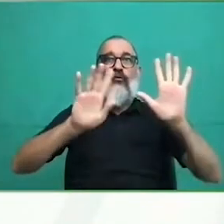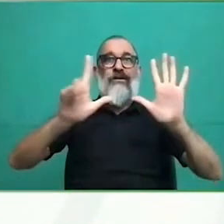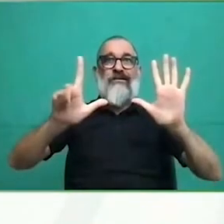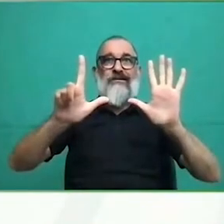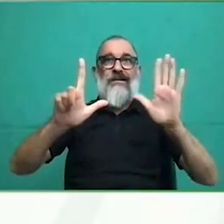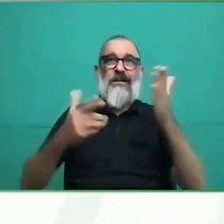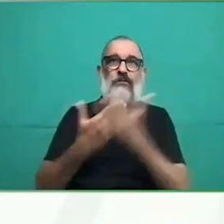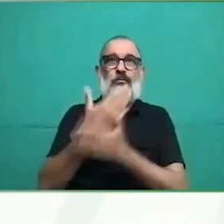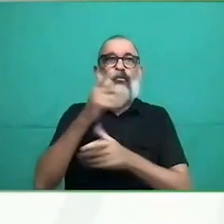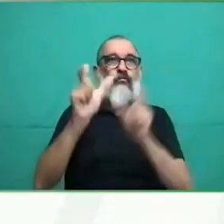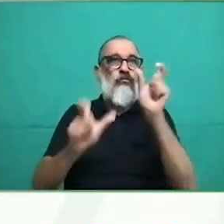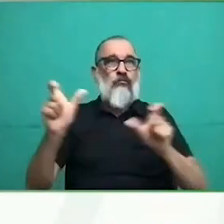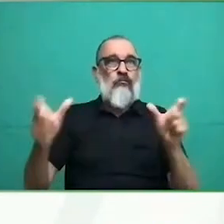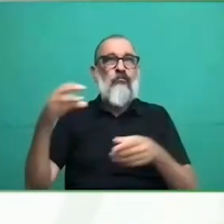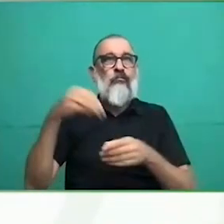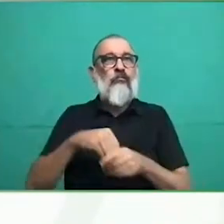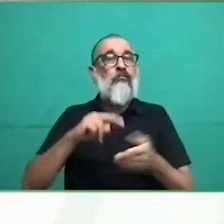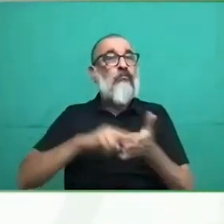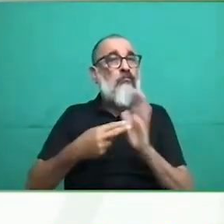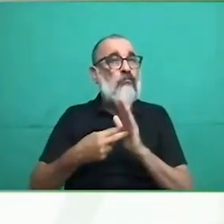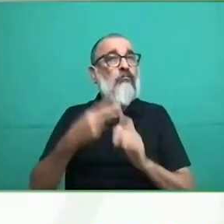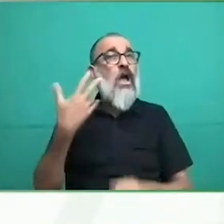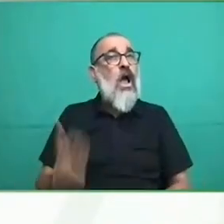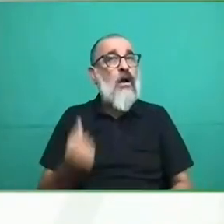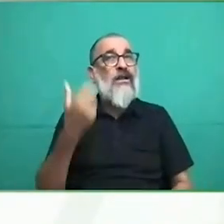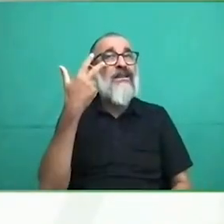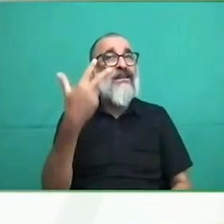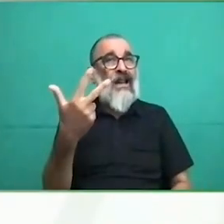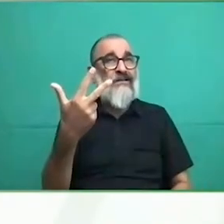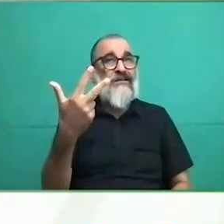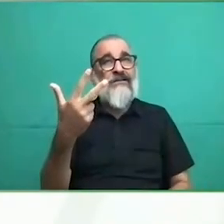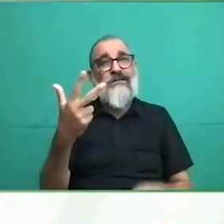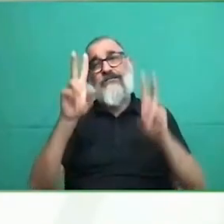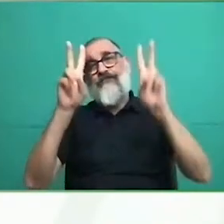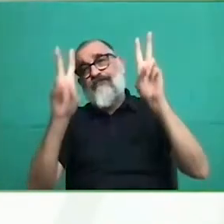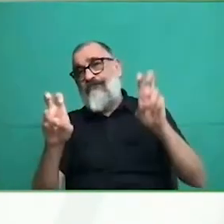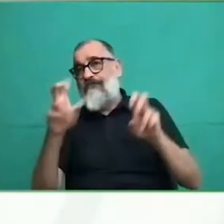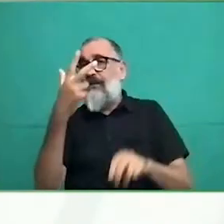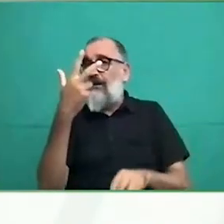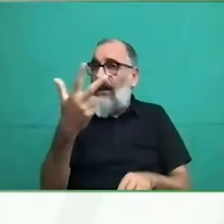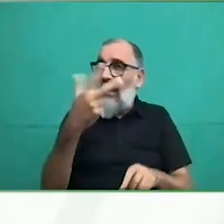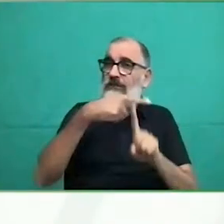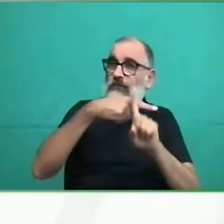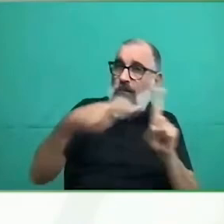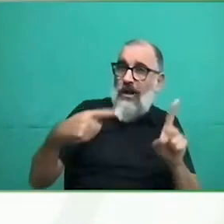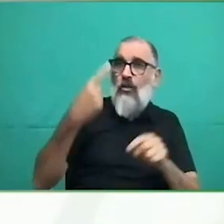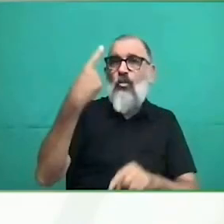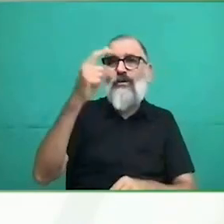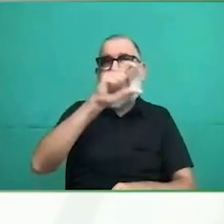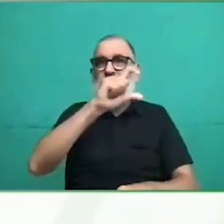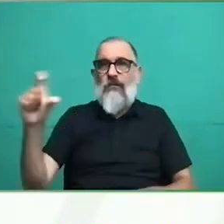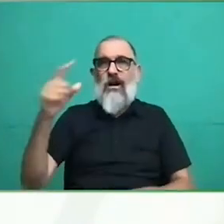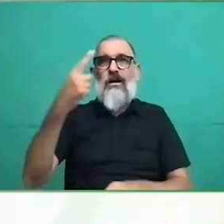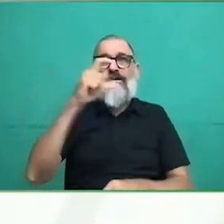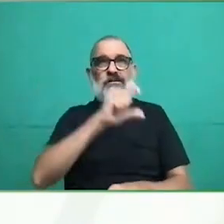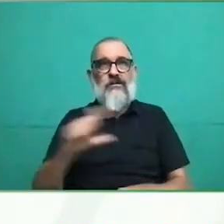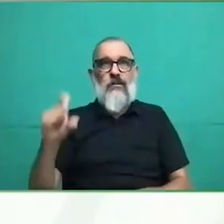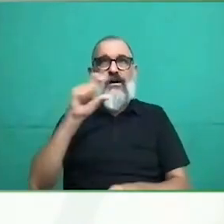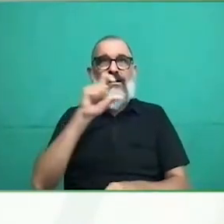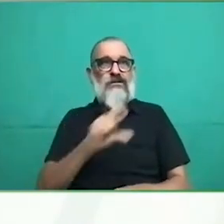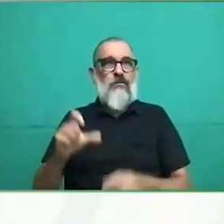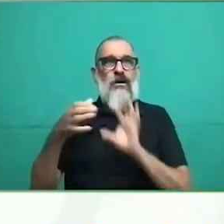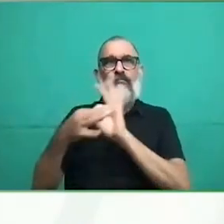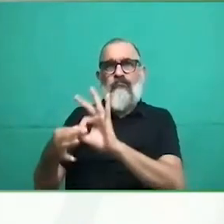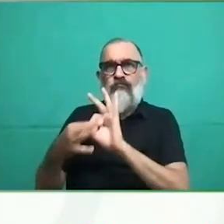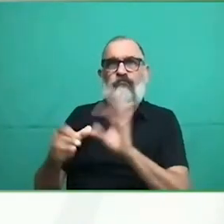tutela. Y en el caso de Cataluña tenemos un Código Civil propio que ofrece una figura de apoyo